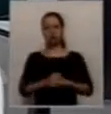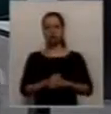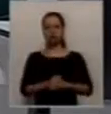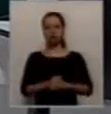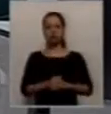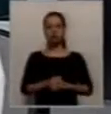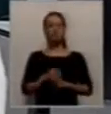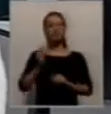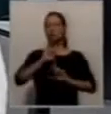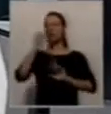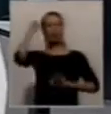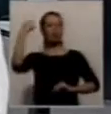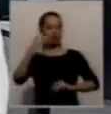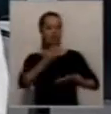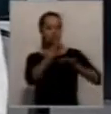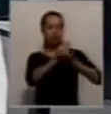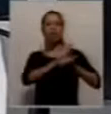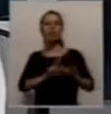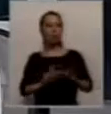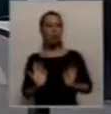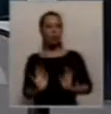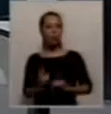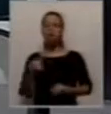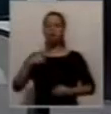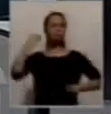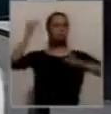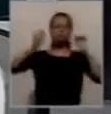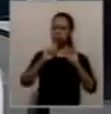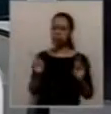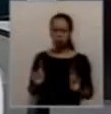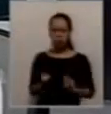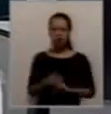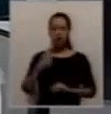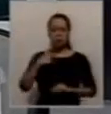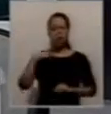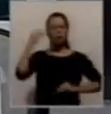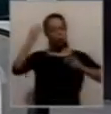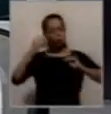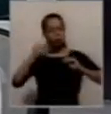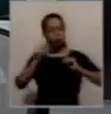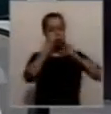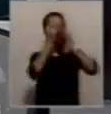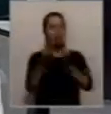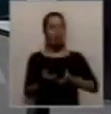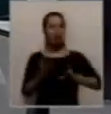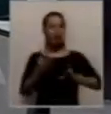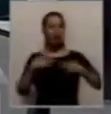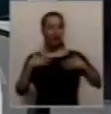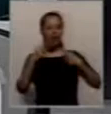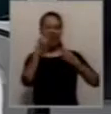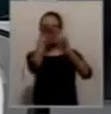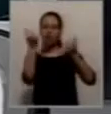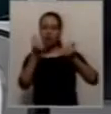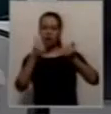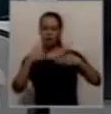por otro mandato. La verdad que igual no nos preocupa, a mí por lo menos no me preocupa, me preocupa que mejore la calidad de vida de los vecinos y capital con propuestas concretas como